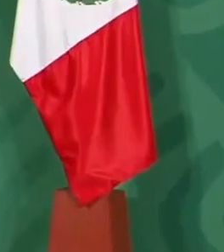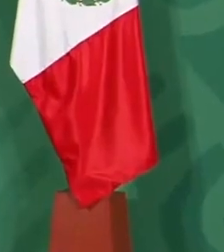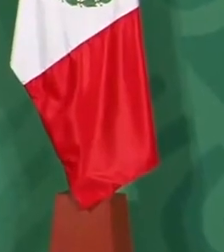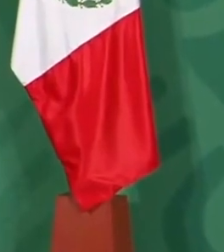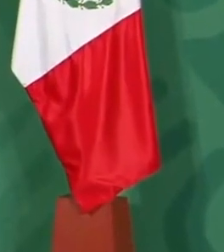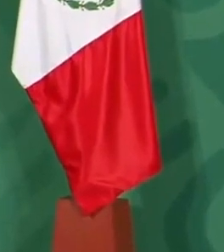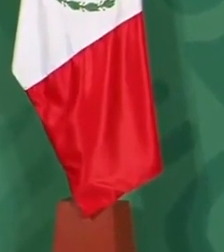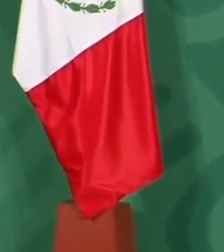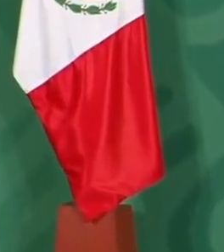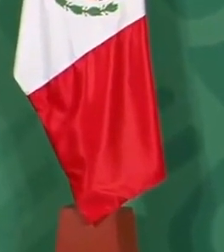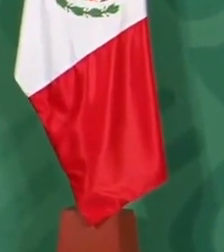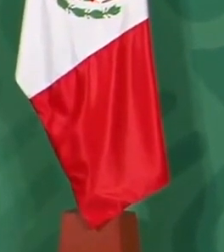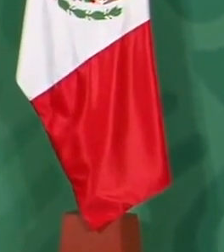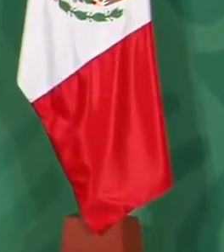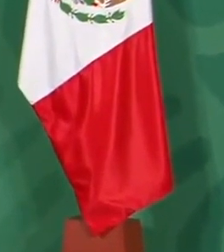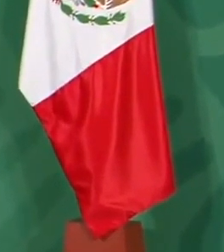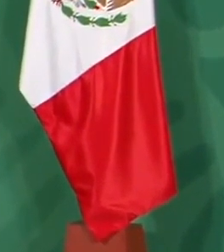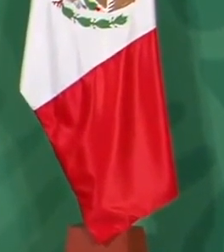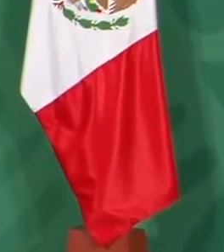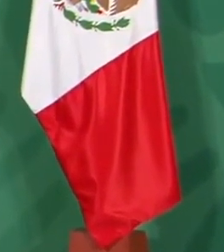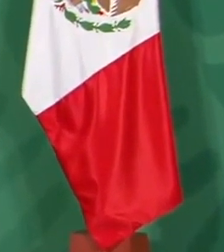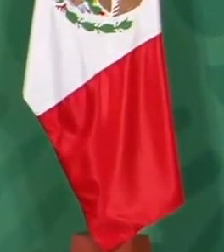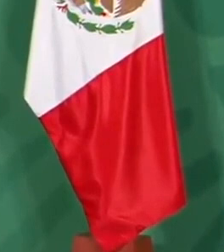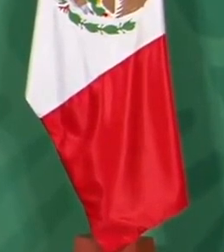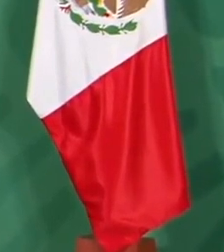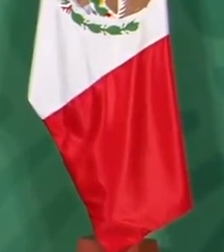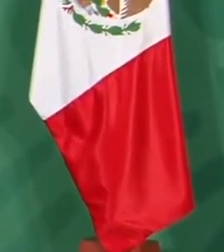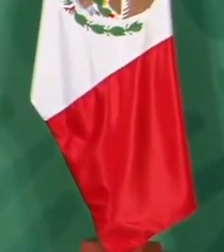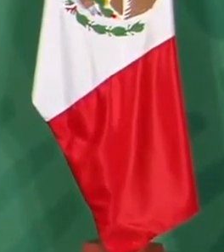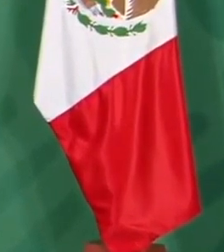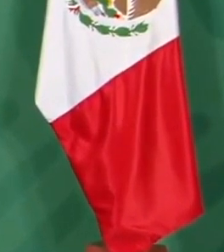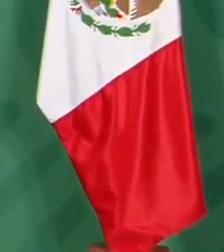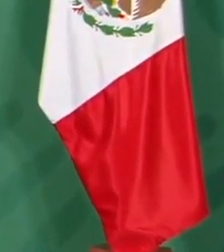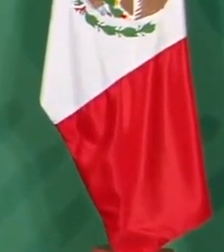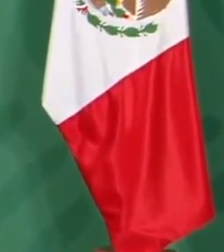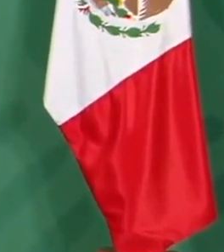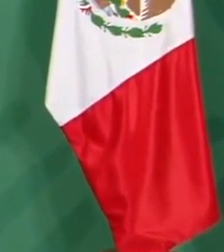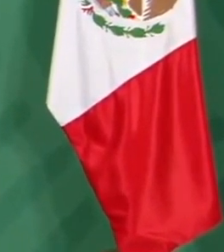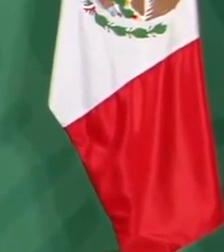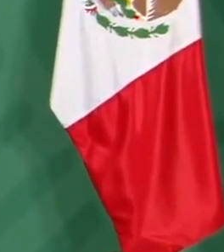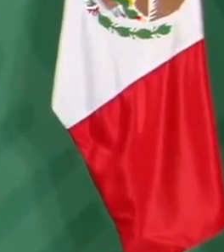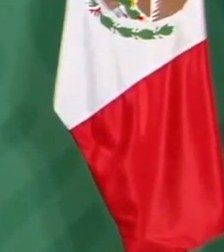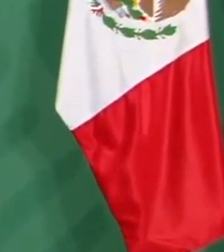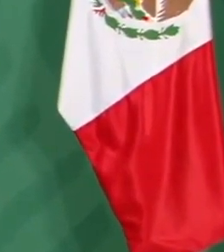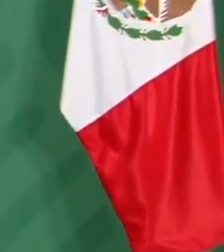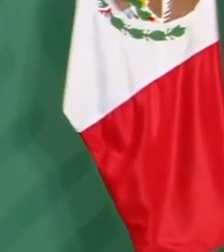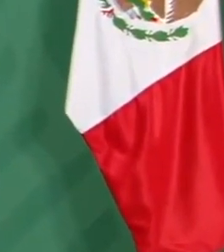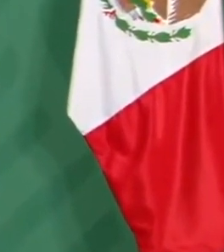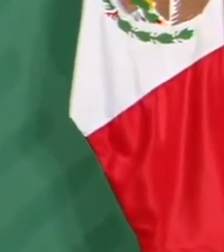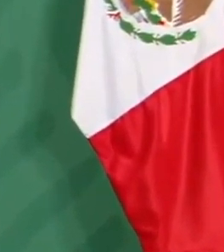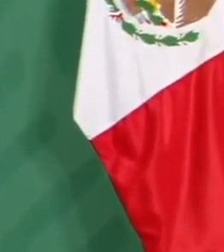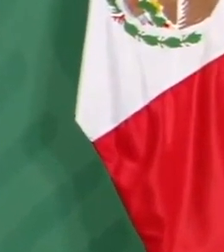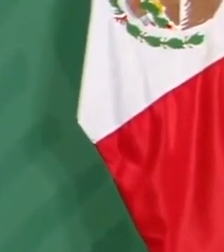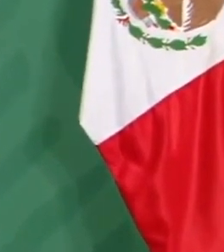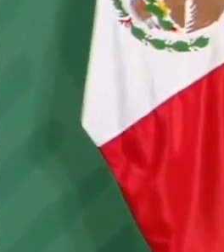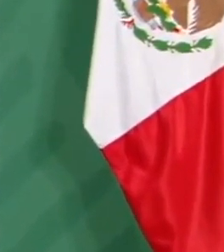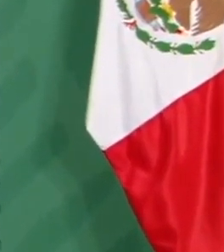se encontró que estaban transportando combustible